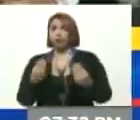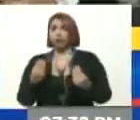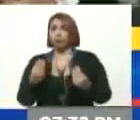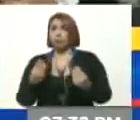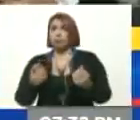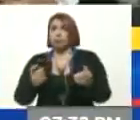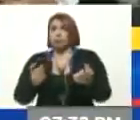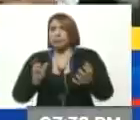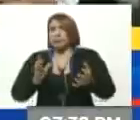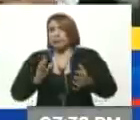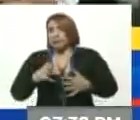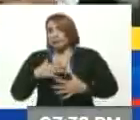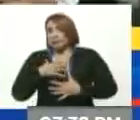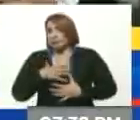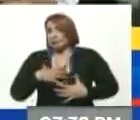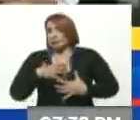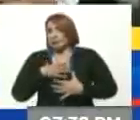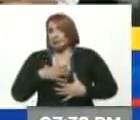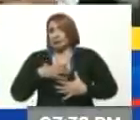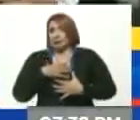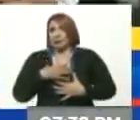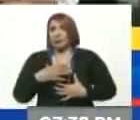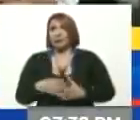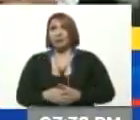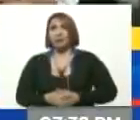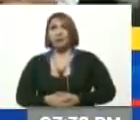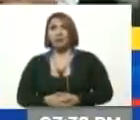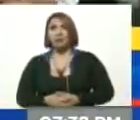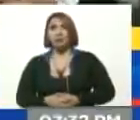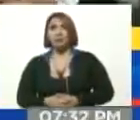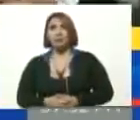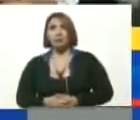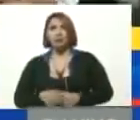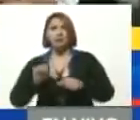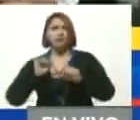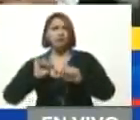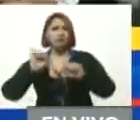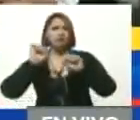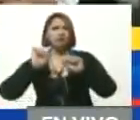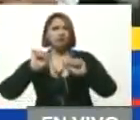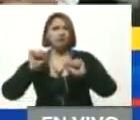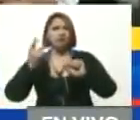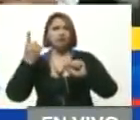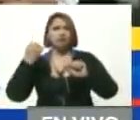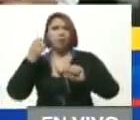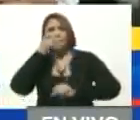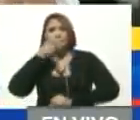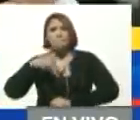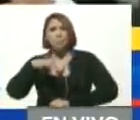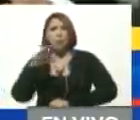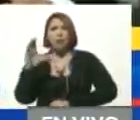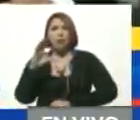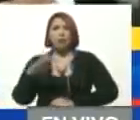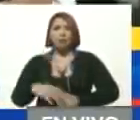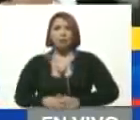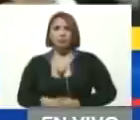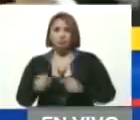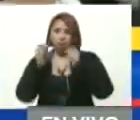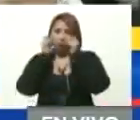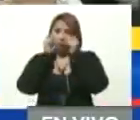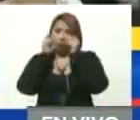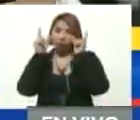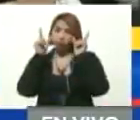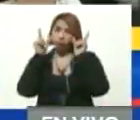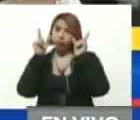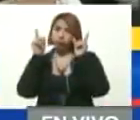muy indignados y protestando. Ayer el pueblo de Caracas me sorprendió de